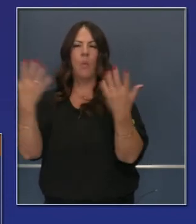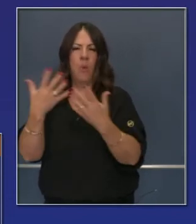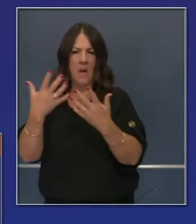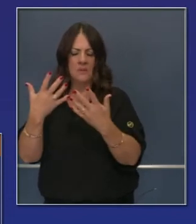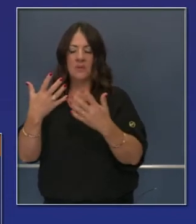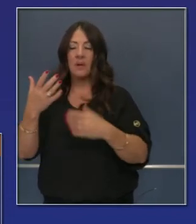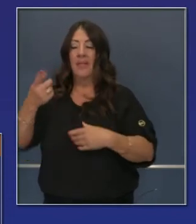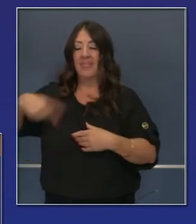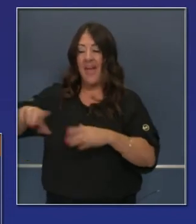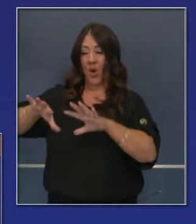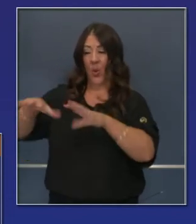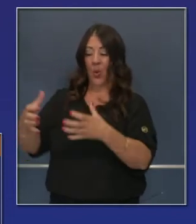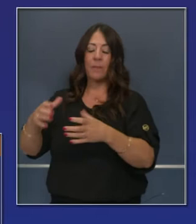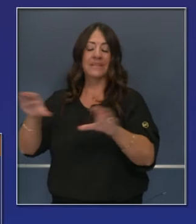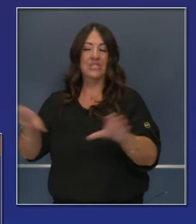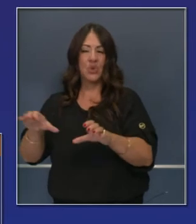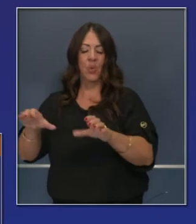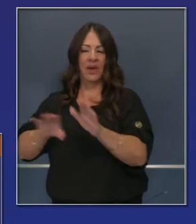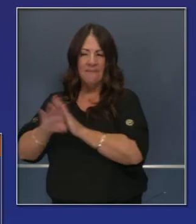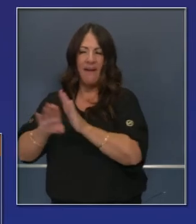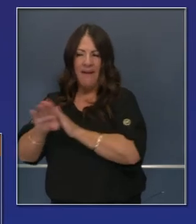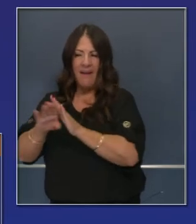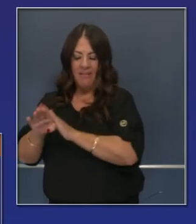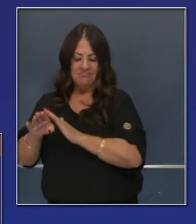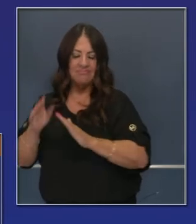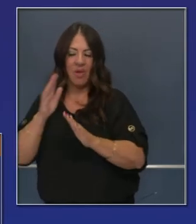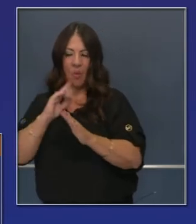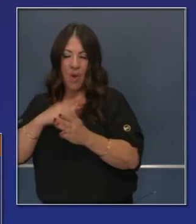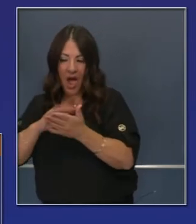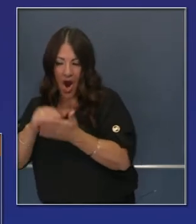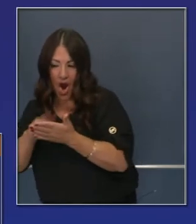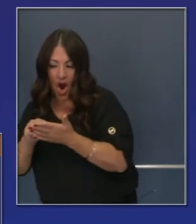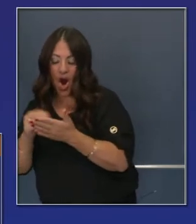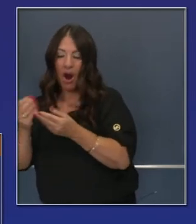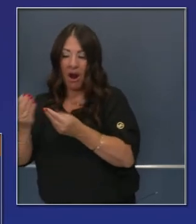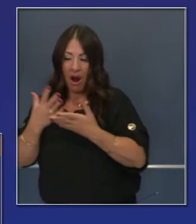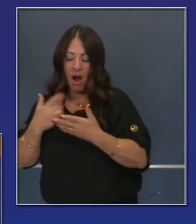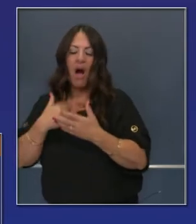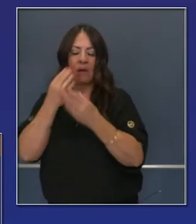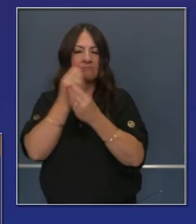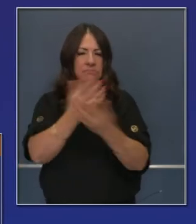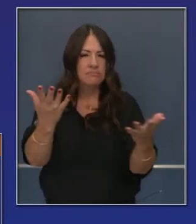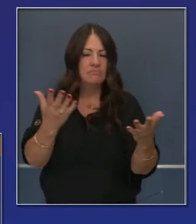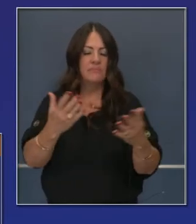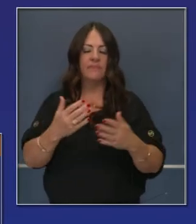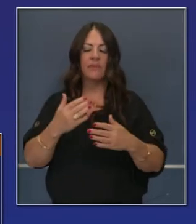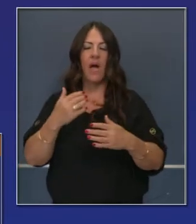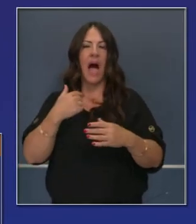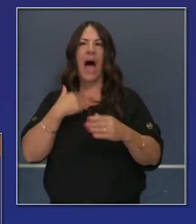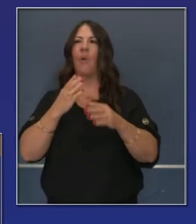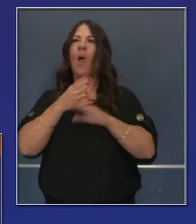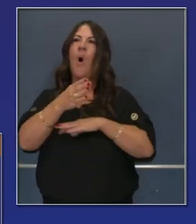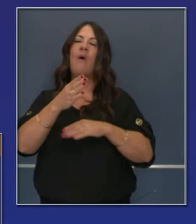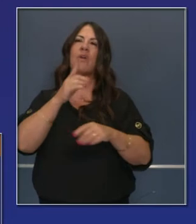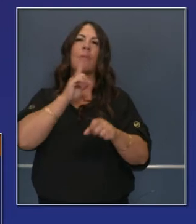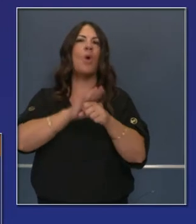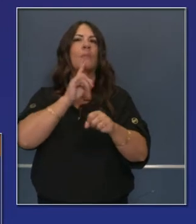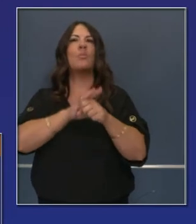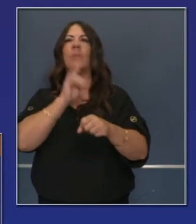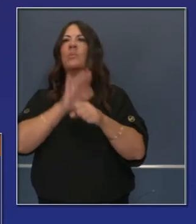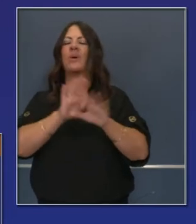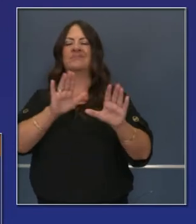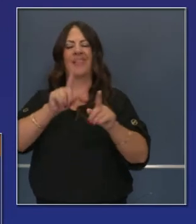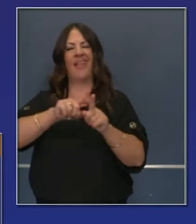trabajo terapéutica. Y les daré una reseña muy pronto. Dudo en prometer más de la cuenta en este espacio.